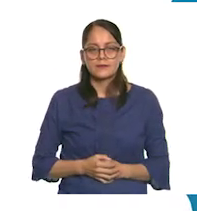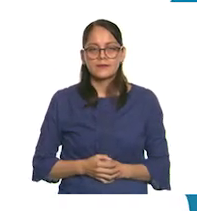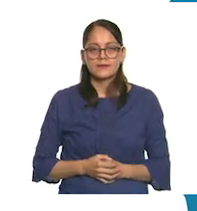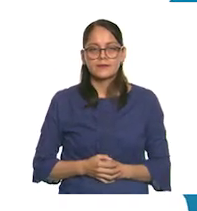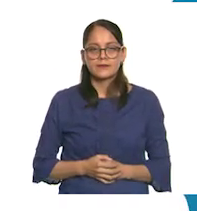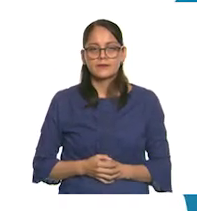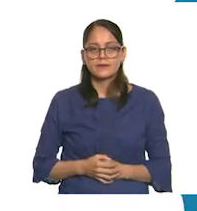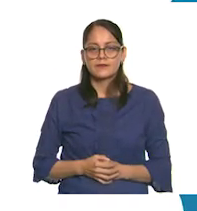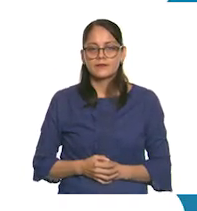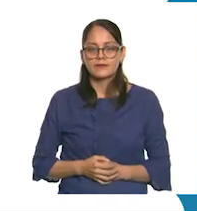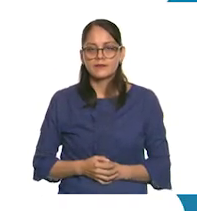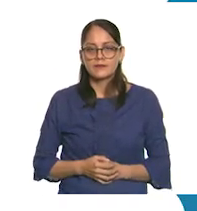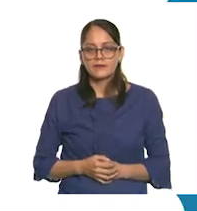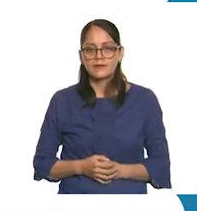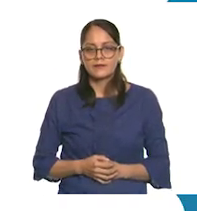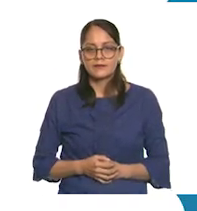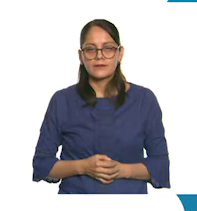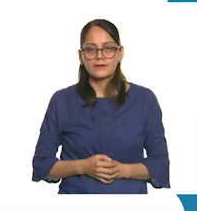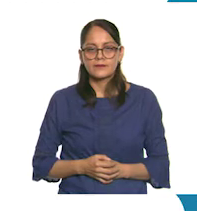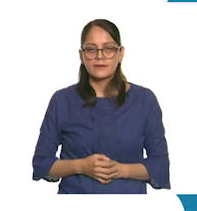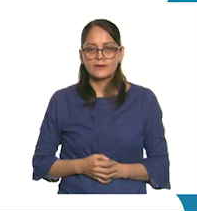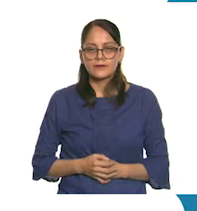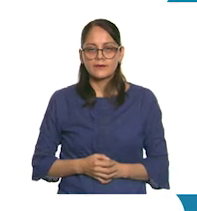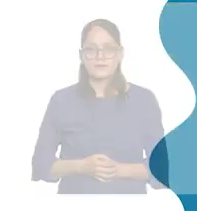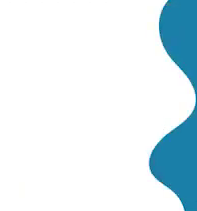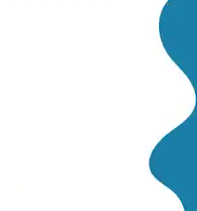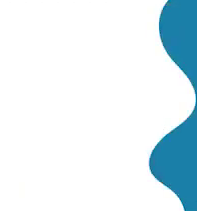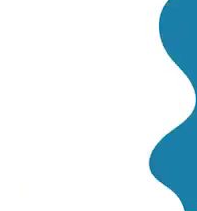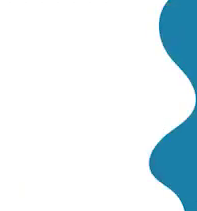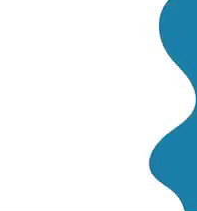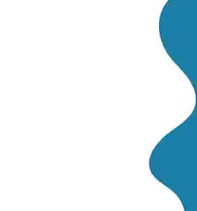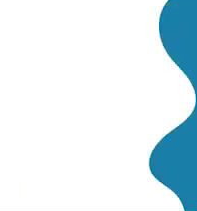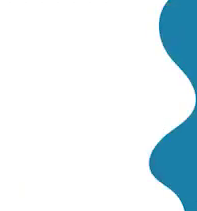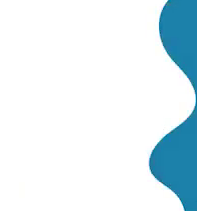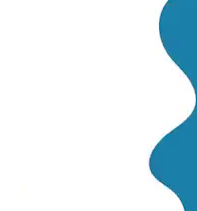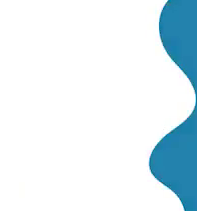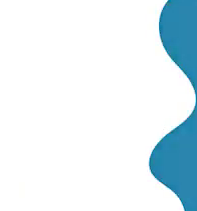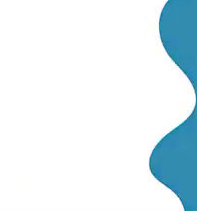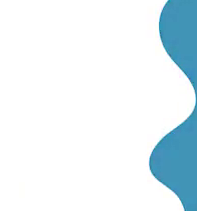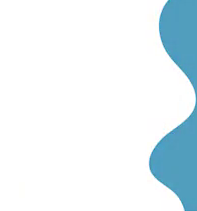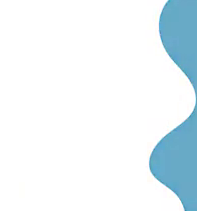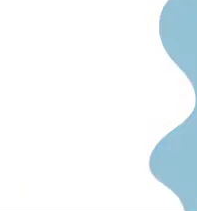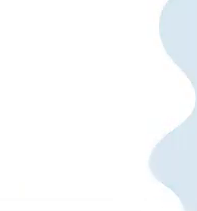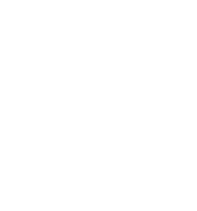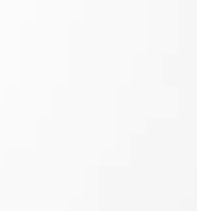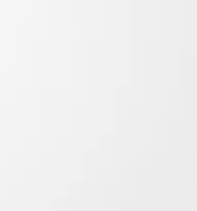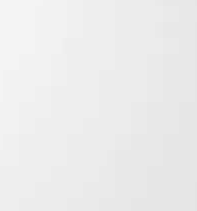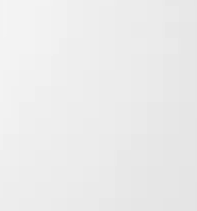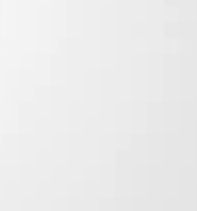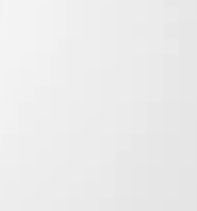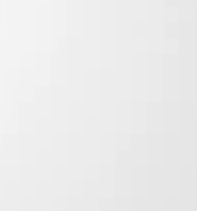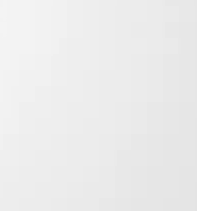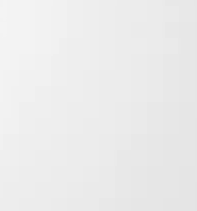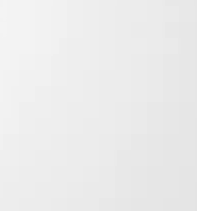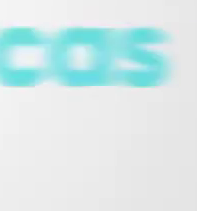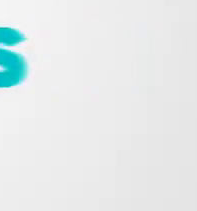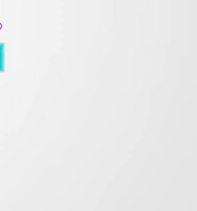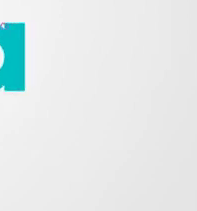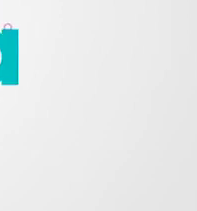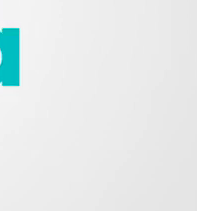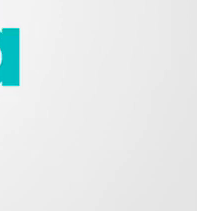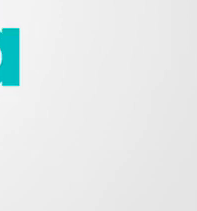Casa.cep.gob.mx Aprende en Casa.cep.gob